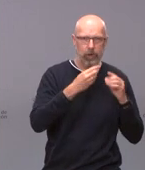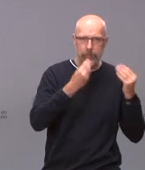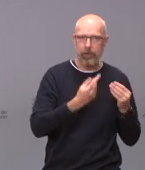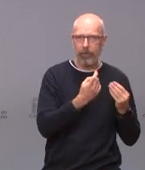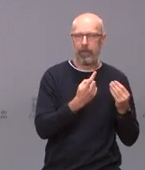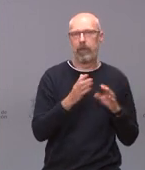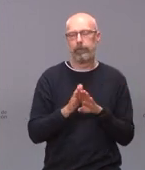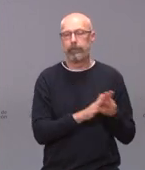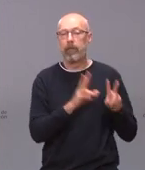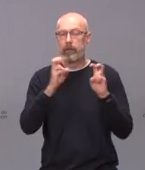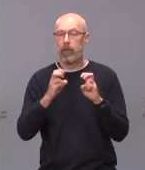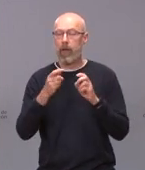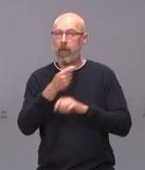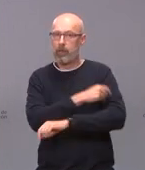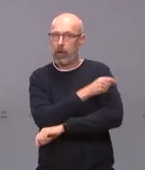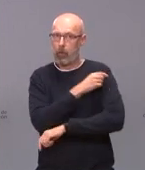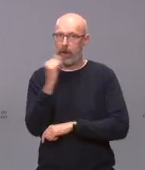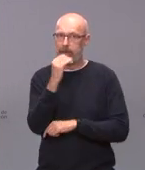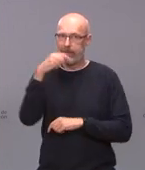espera del informe de la FDA